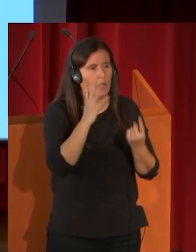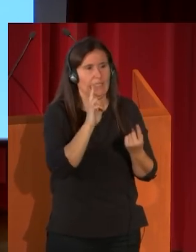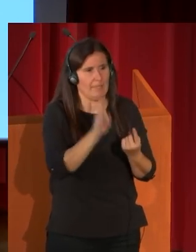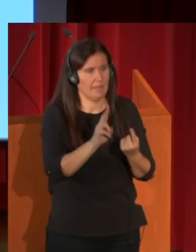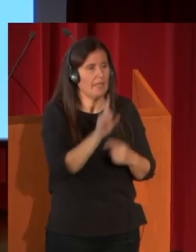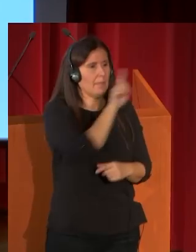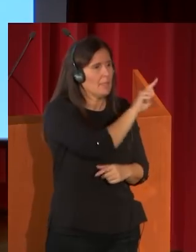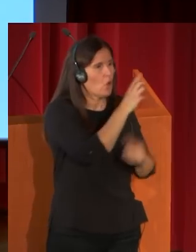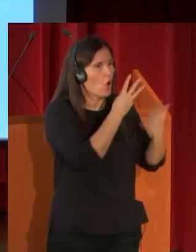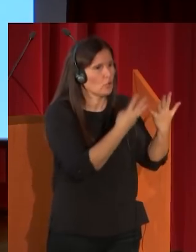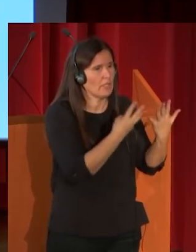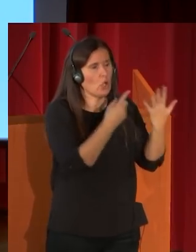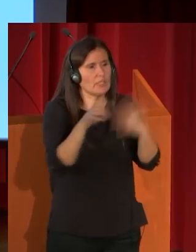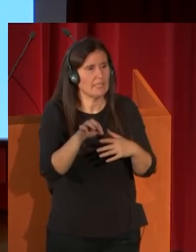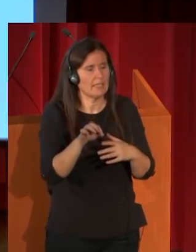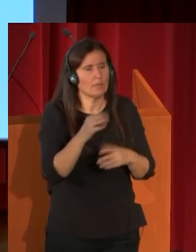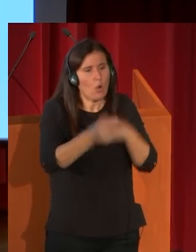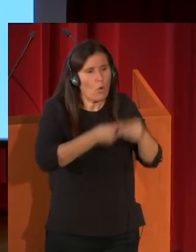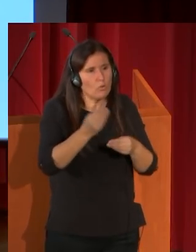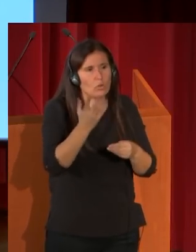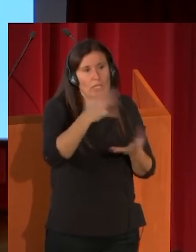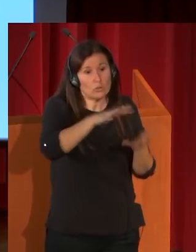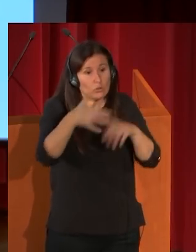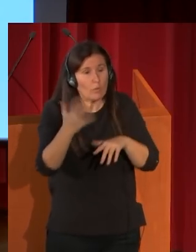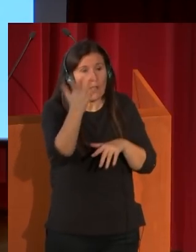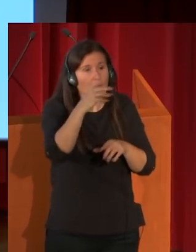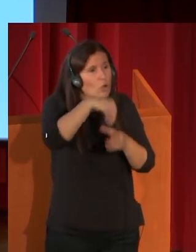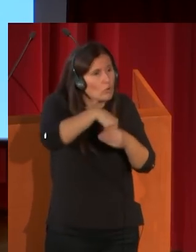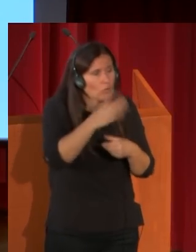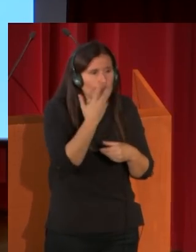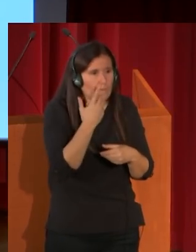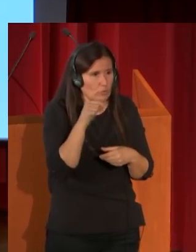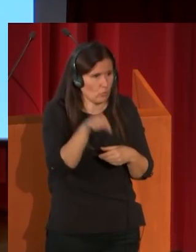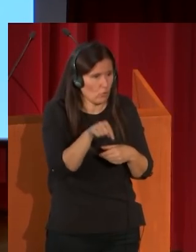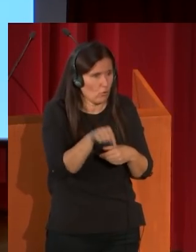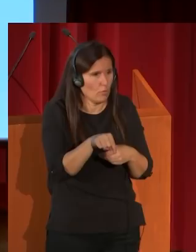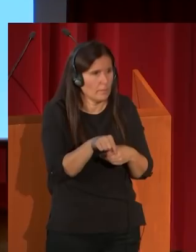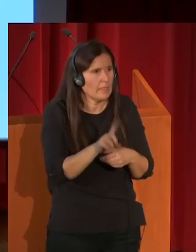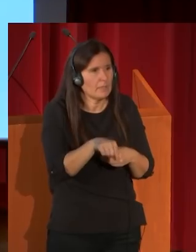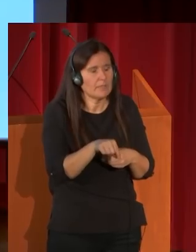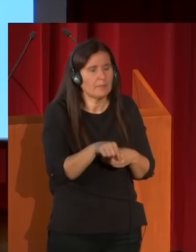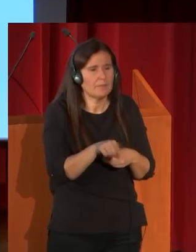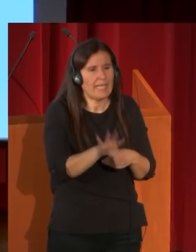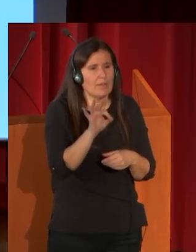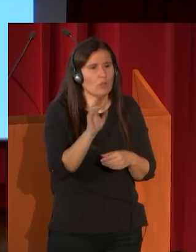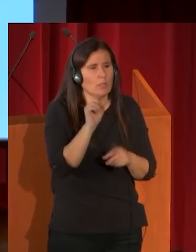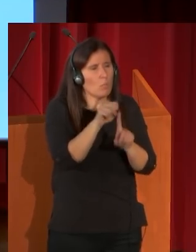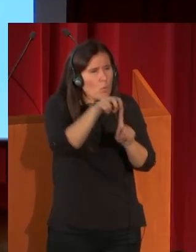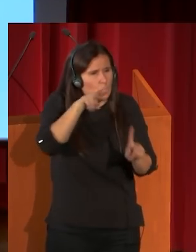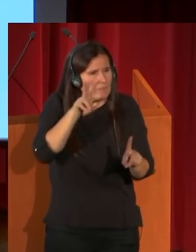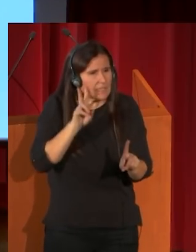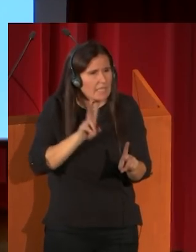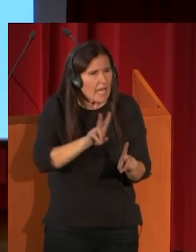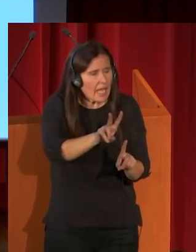1860, ese uso de la sombra coloreada en una acuarela. En segundo lugar, una elección de un punto de vista que permite